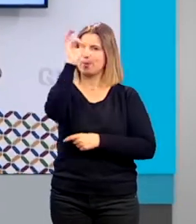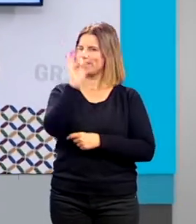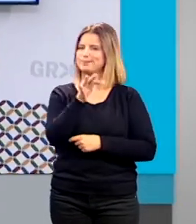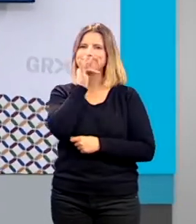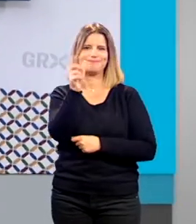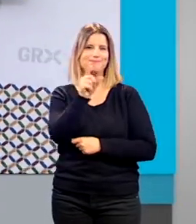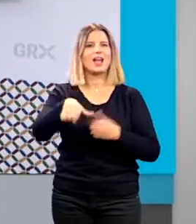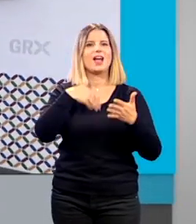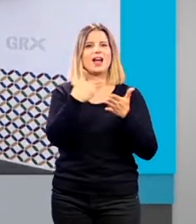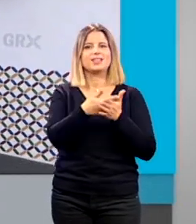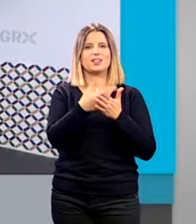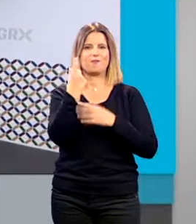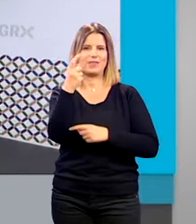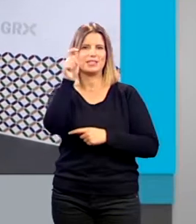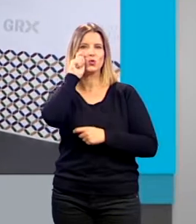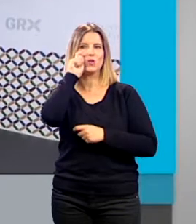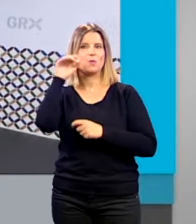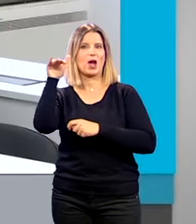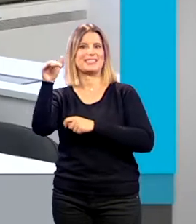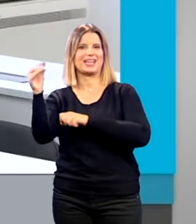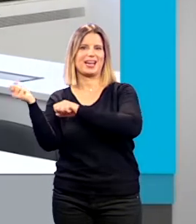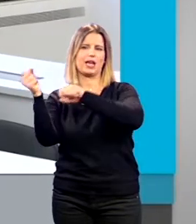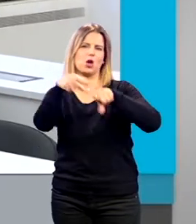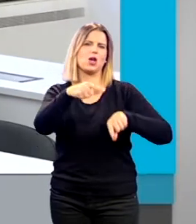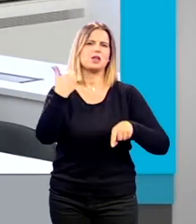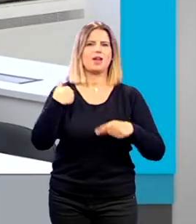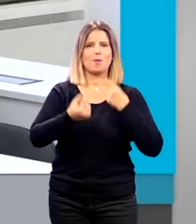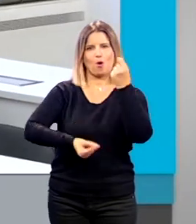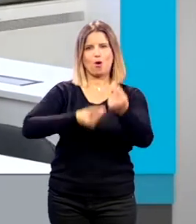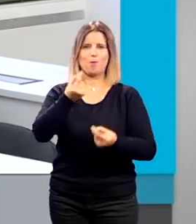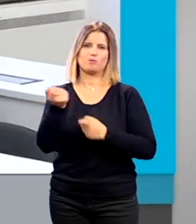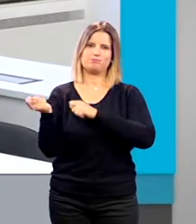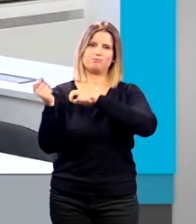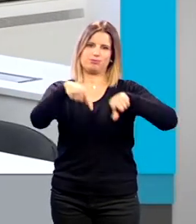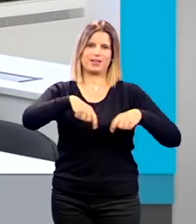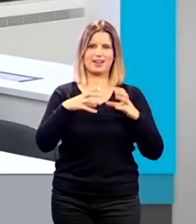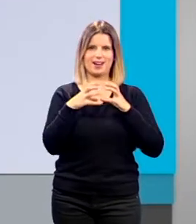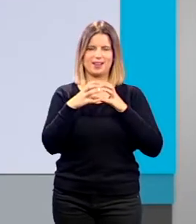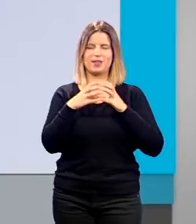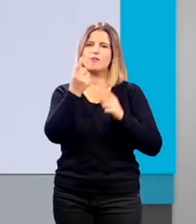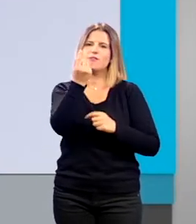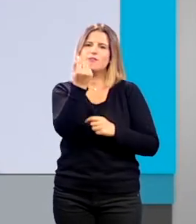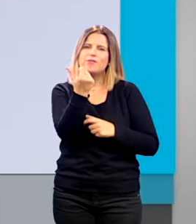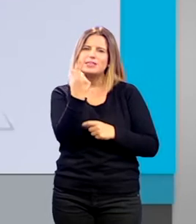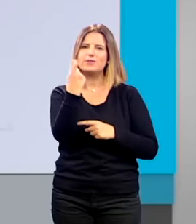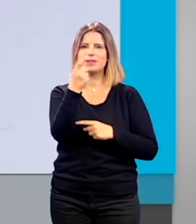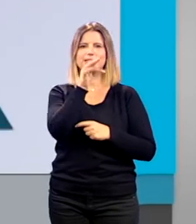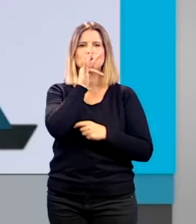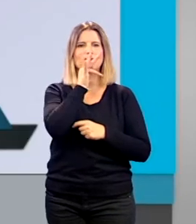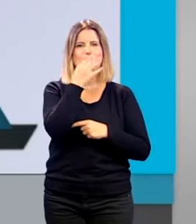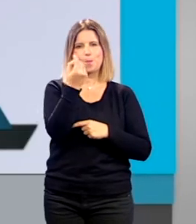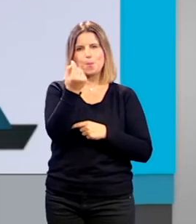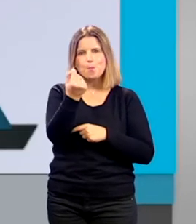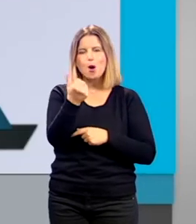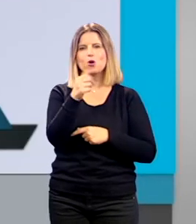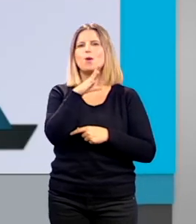incorporen de nuevo gran parte del turismo extranjero que ya poco a poco va llegando a Granada. Queda un poquito para recuperar, un poquito, bastante,